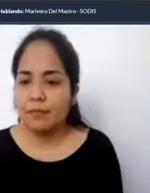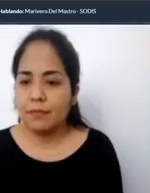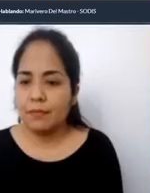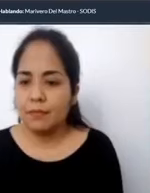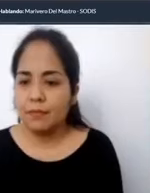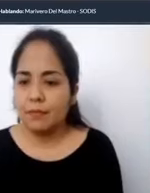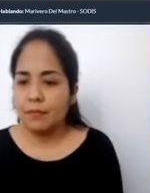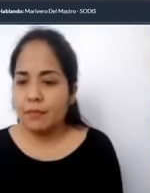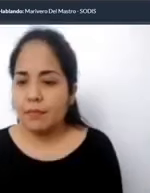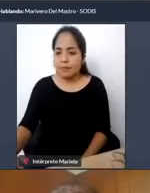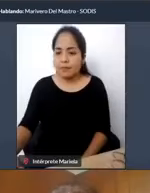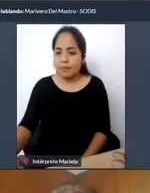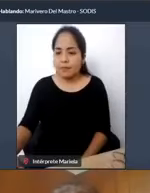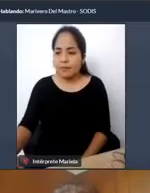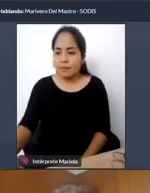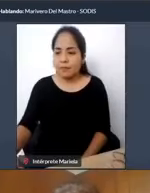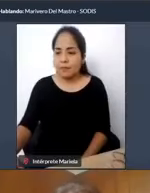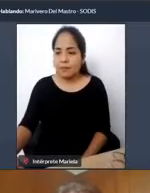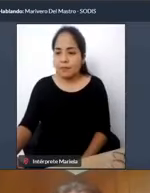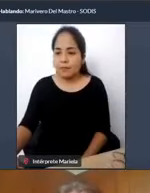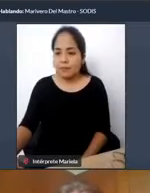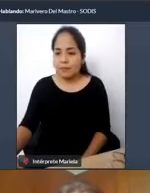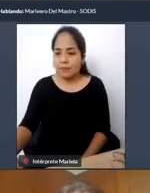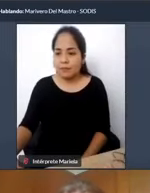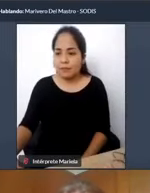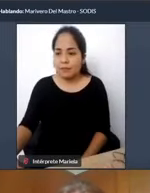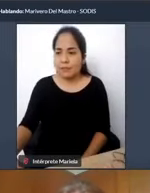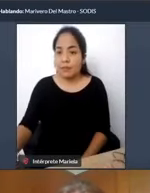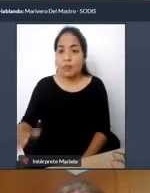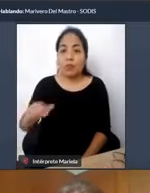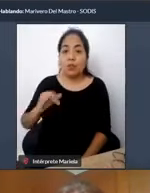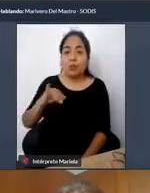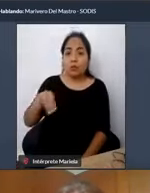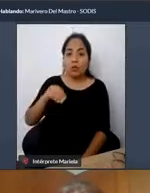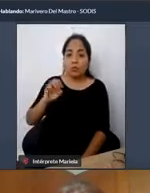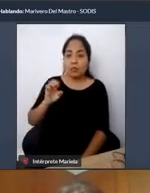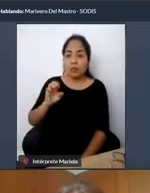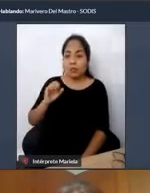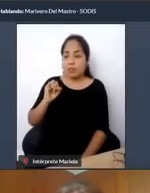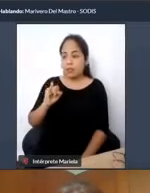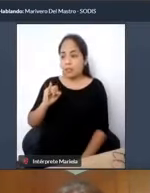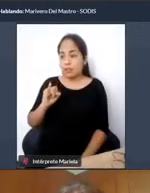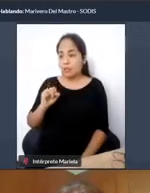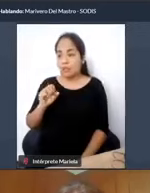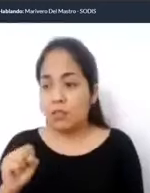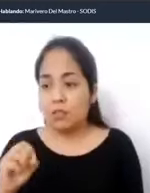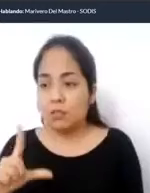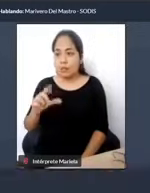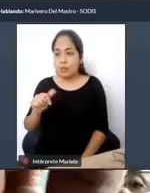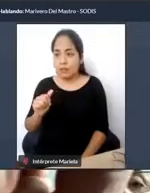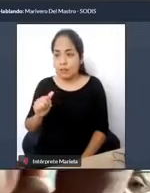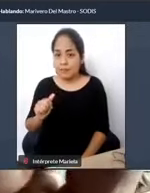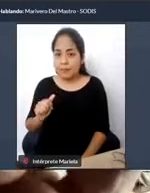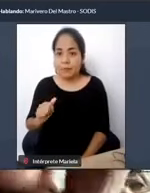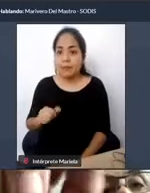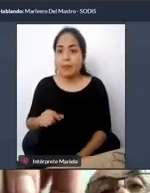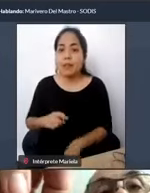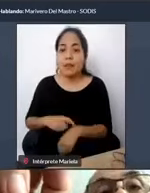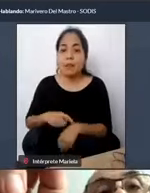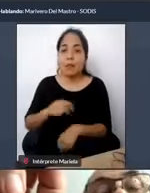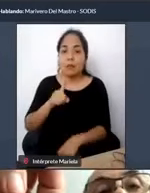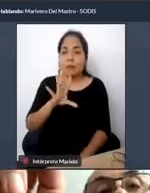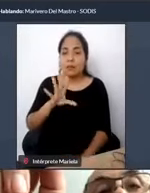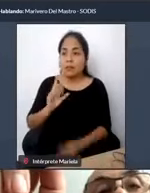él es representante del grupo de expertos en discapacidad. José, te escuchamos, adelante, tienes 15 minutos también de